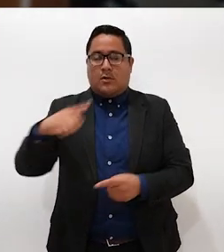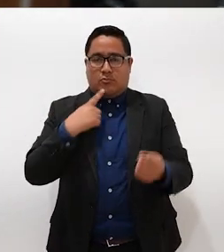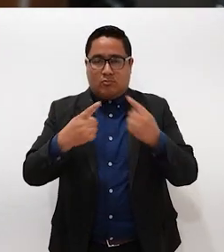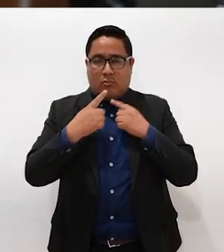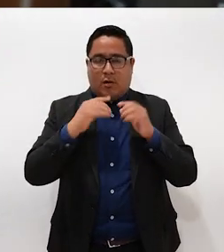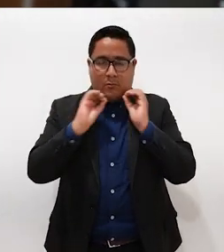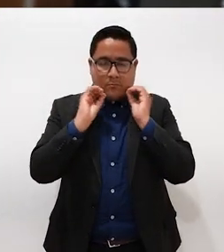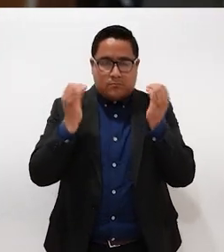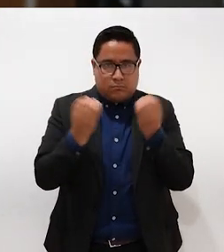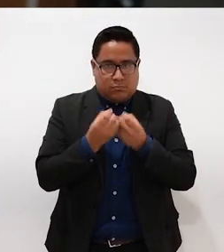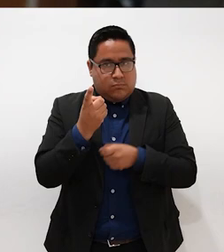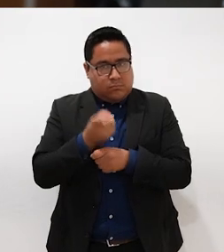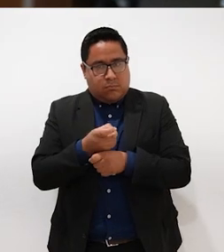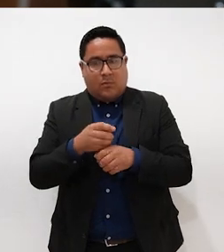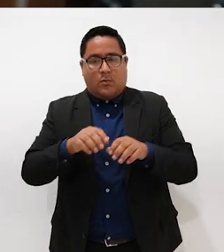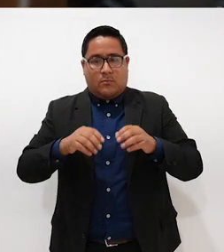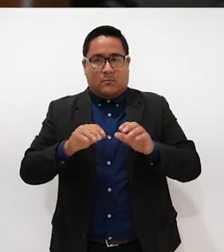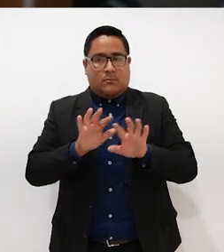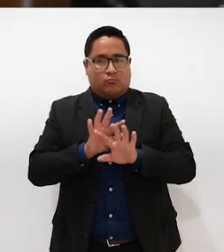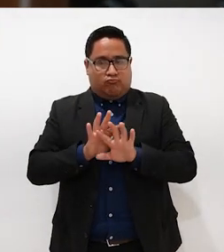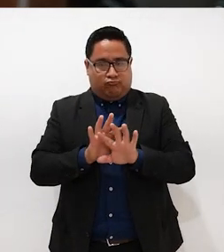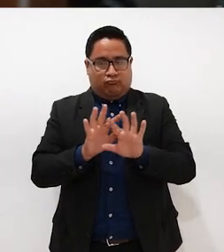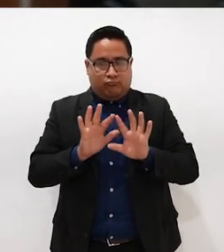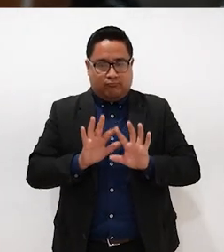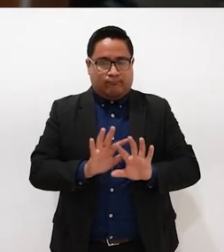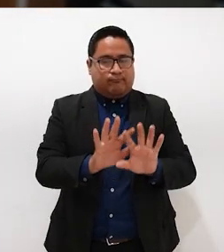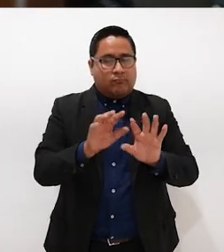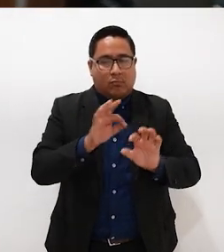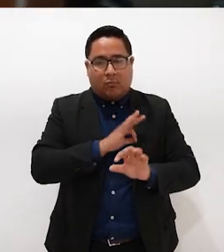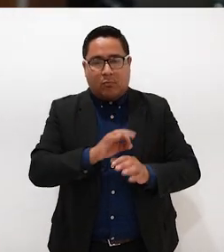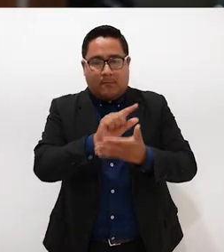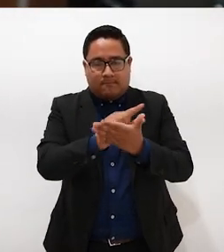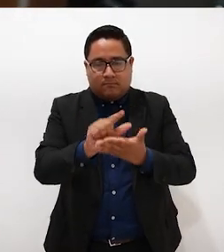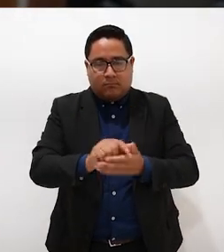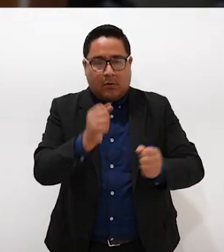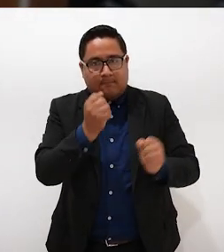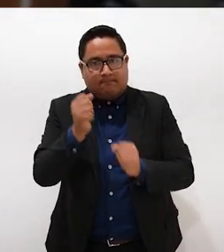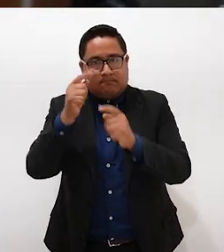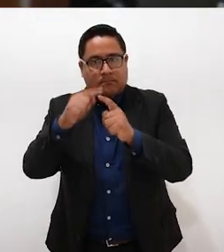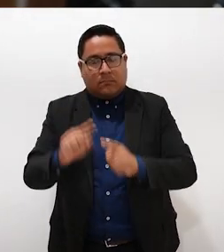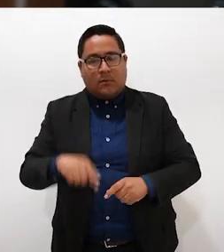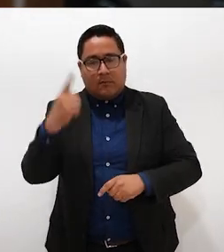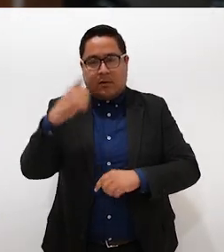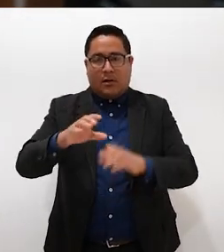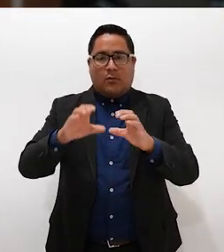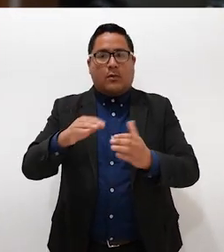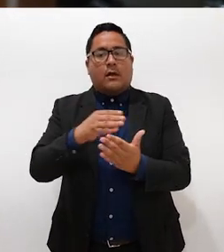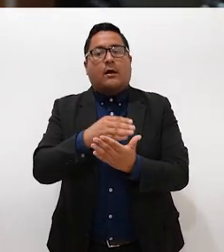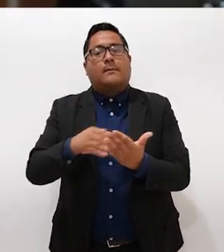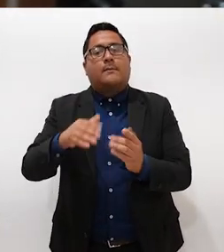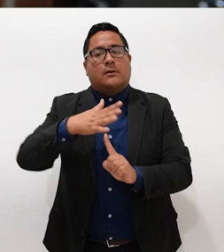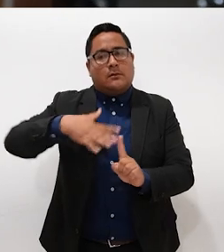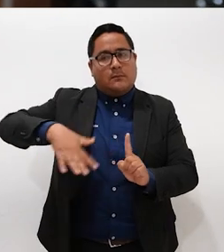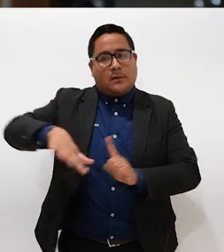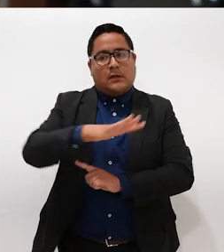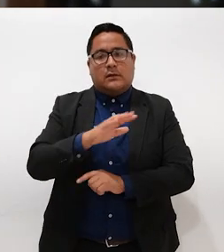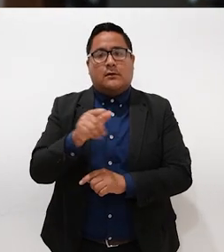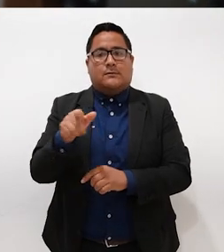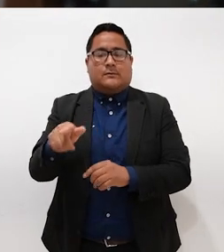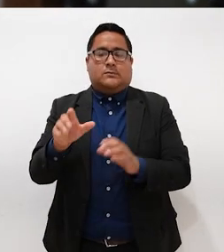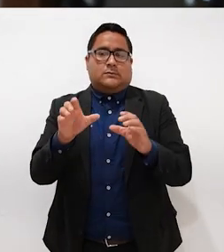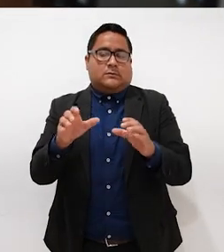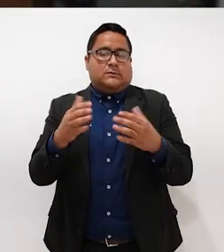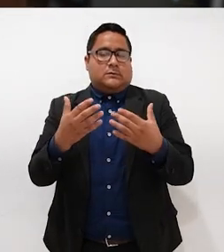reorganicen primero para poder dar este apoyo a estas brigadas y poder limpiar, para cuidar pues en el medio ambiente y además que es una